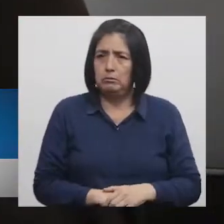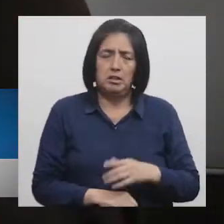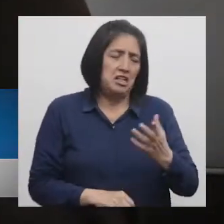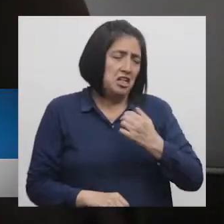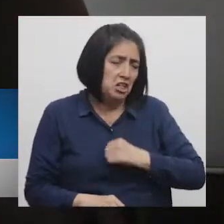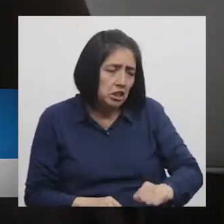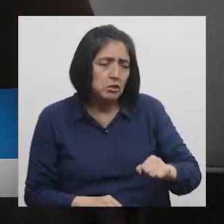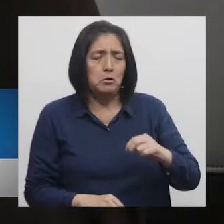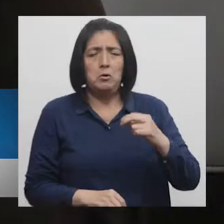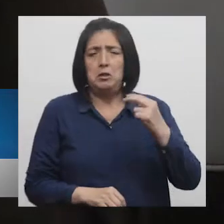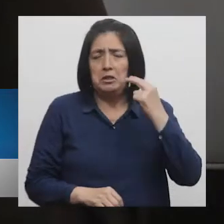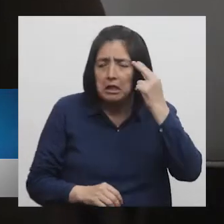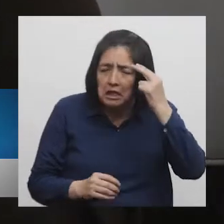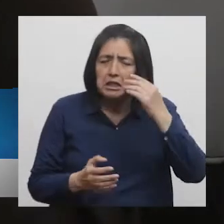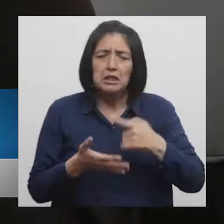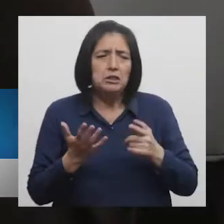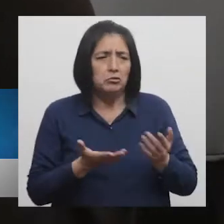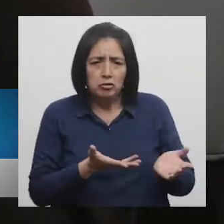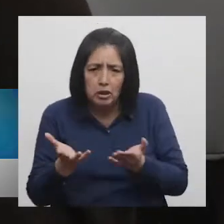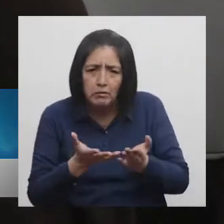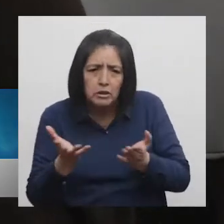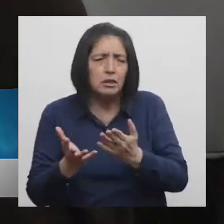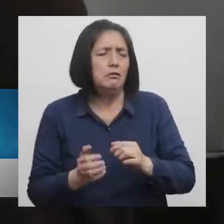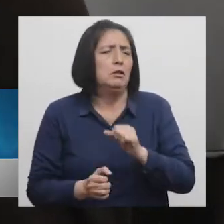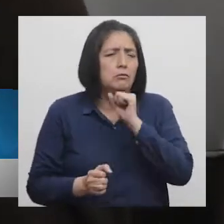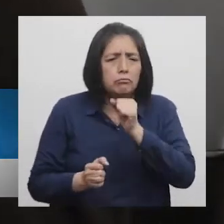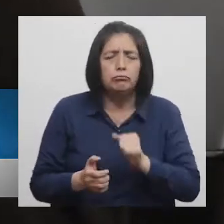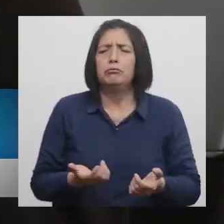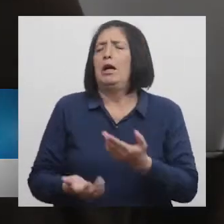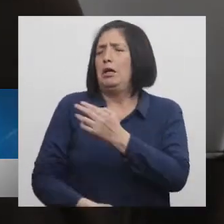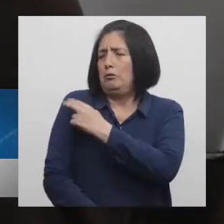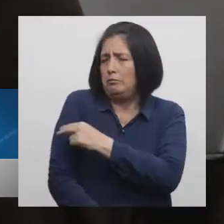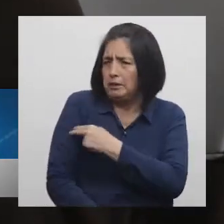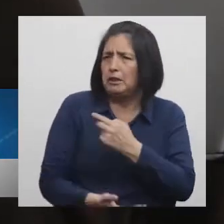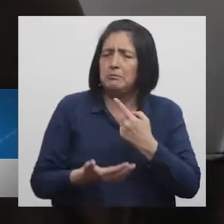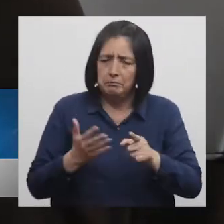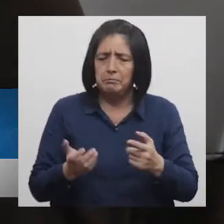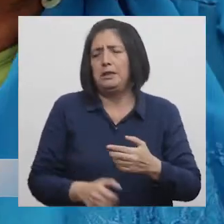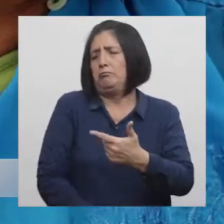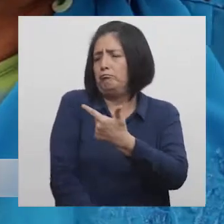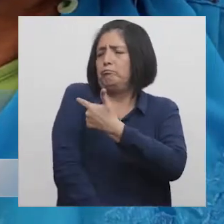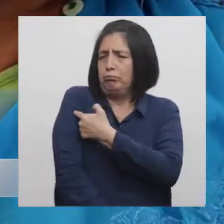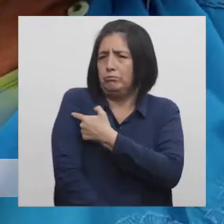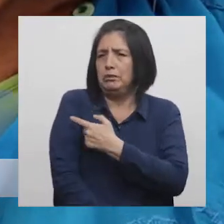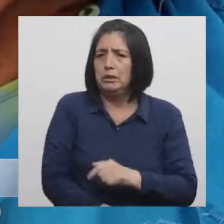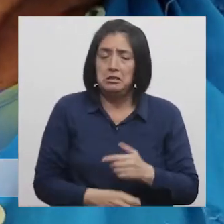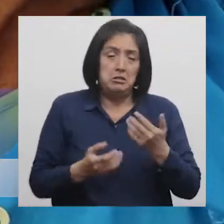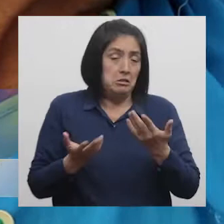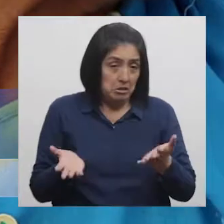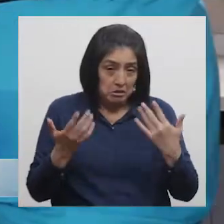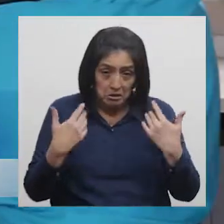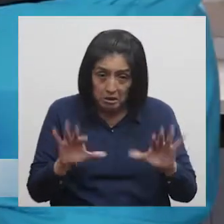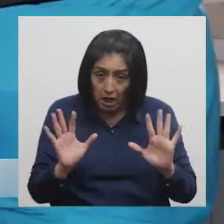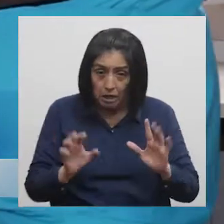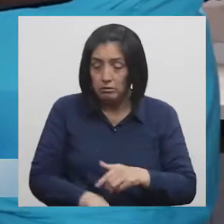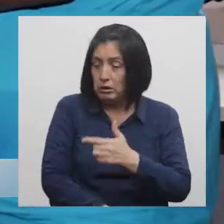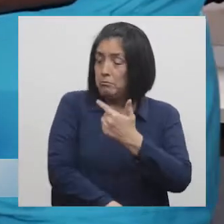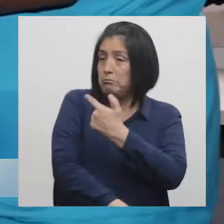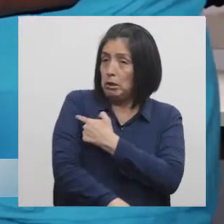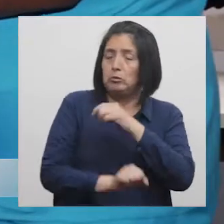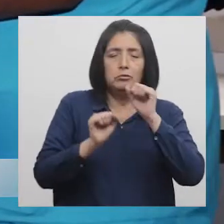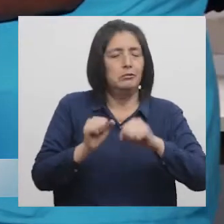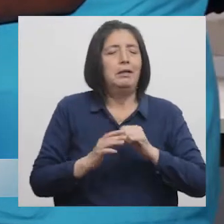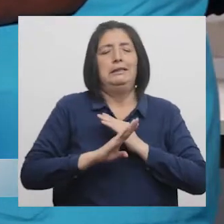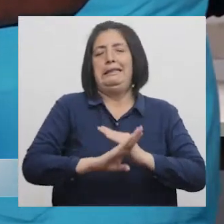el nieto o el familiar lleve a su adulto mayor al establecimiento de salud para obtener esta vacuna. Y con esta vacuna vamos a